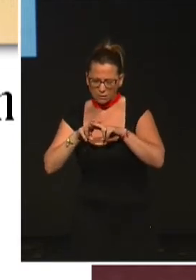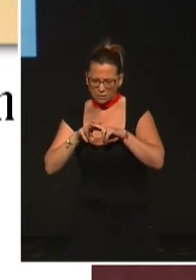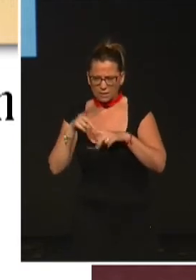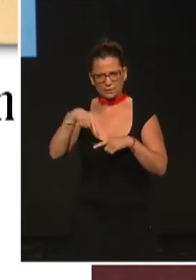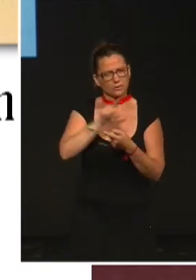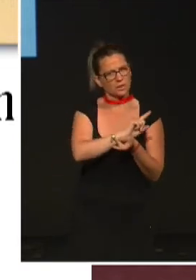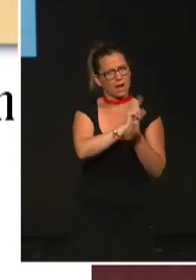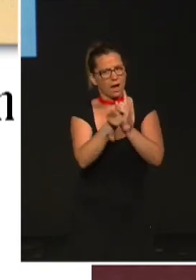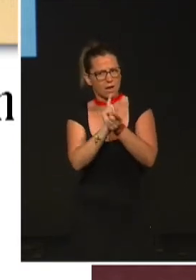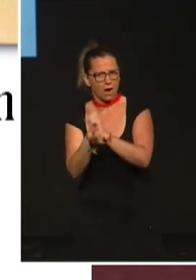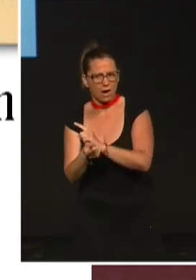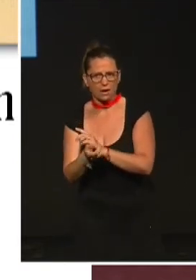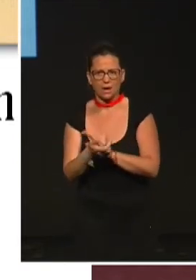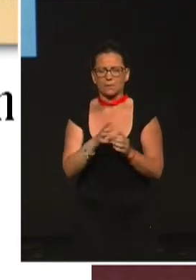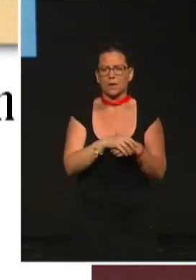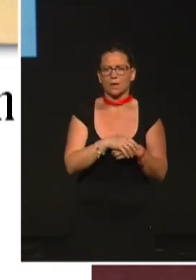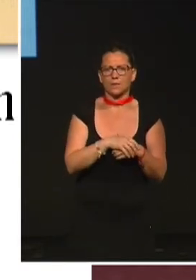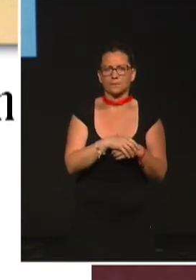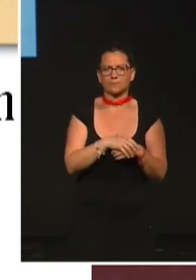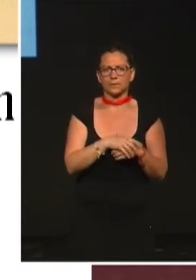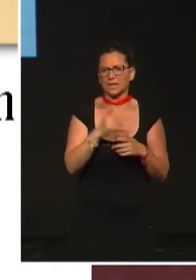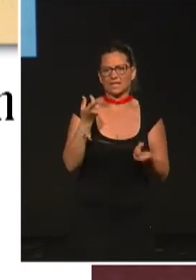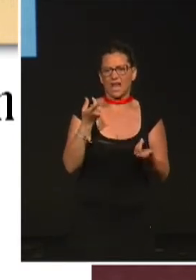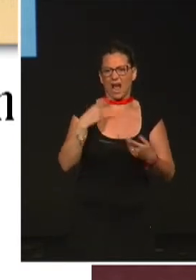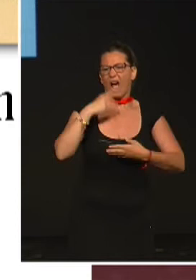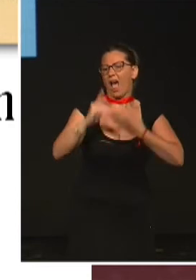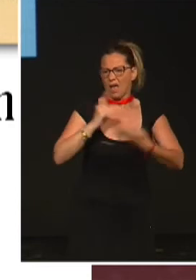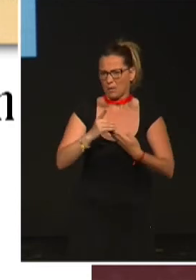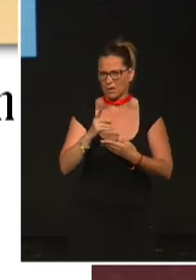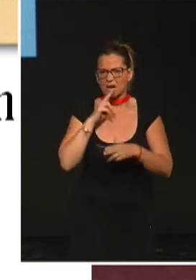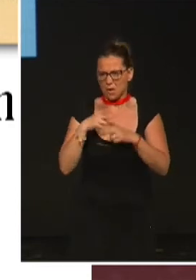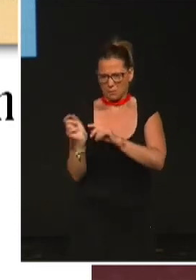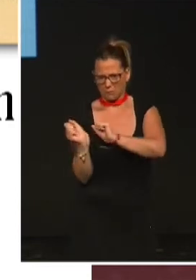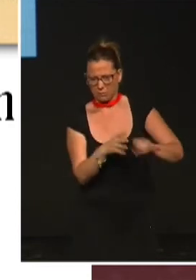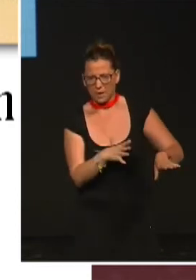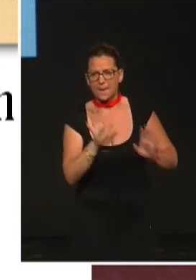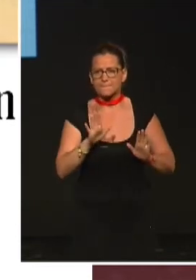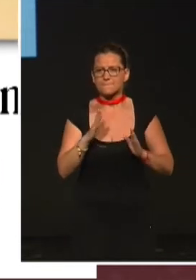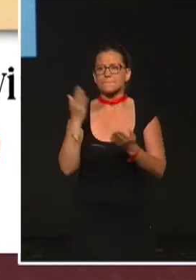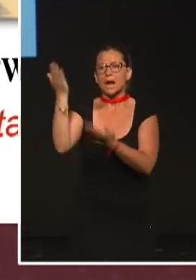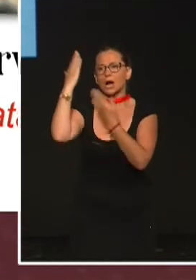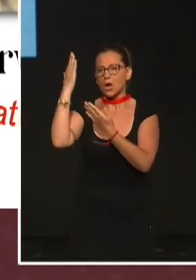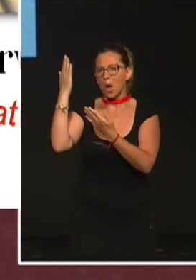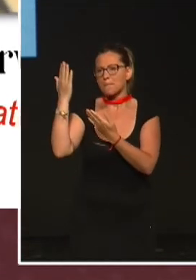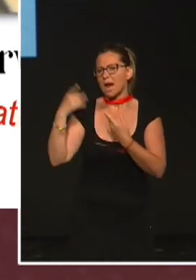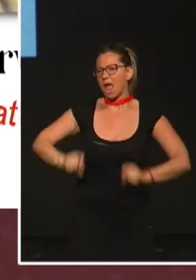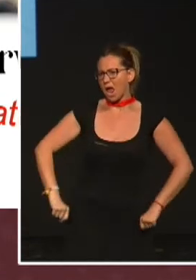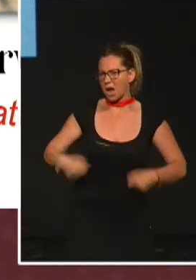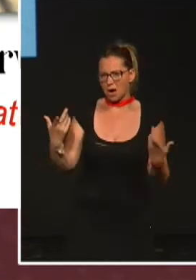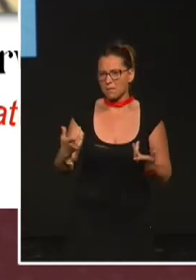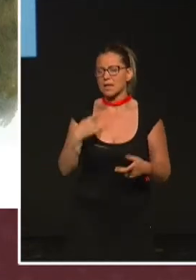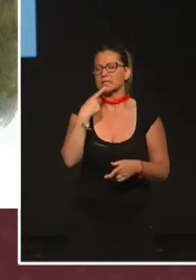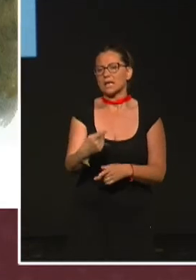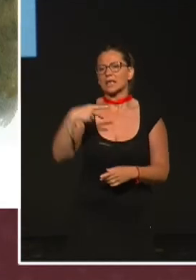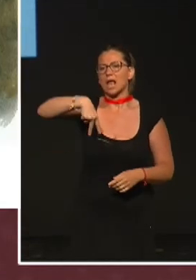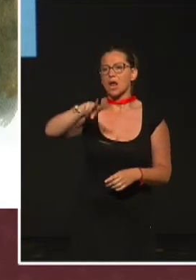cambiado, y hoy en día es Rhea pernata, no lleva el nombre darwini. Pero sí que se le mantiene el homenaje en el nombre vulgar, se le sigue llamando el ñandú de Darwin.